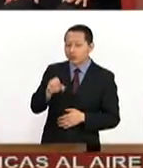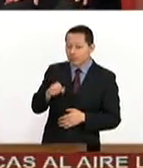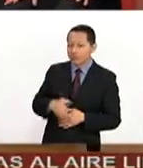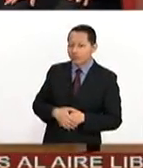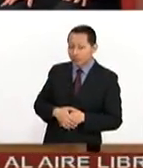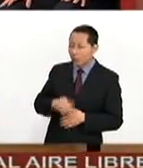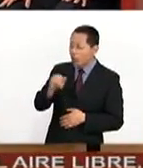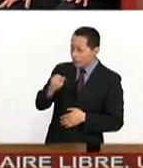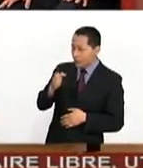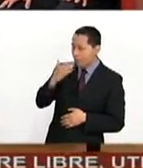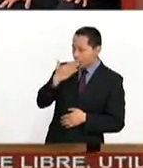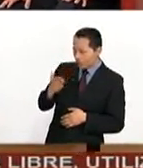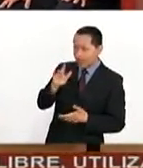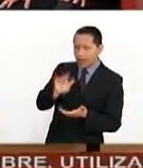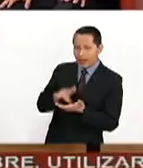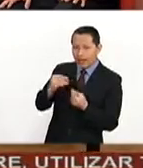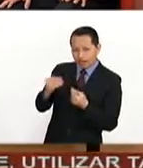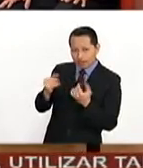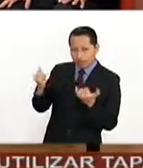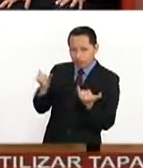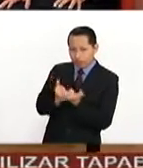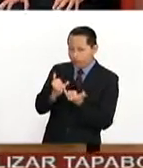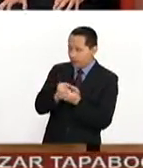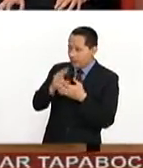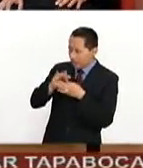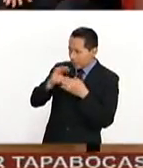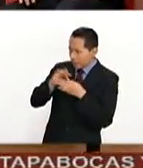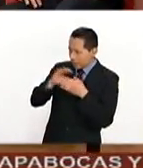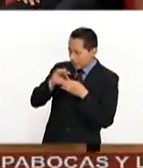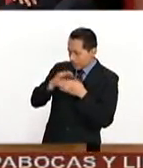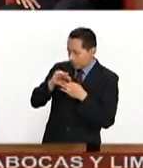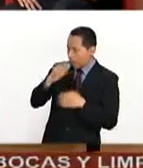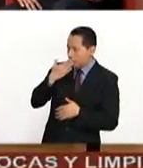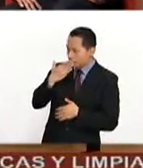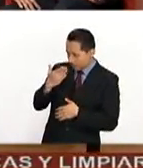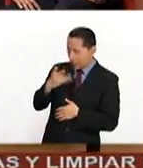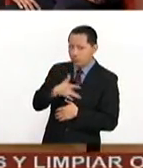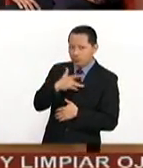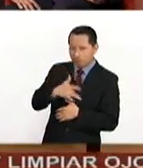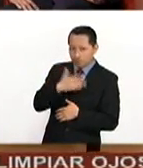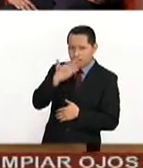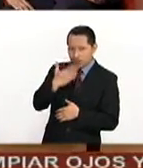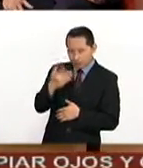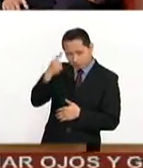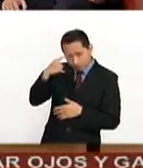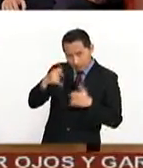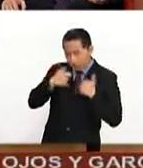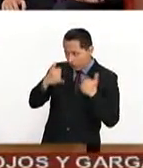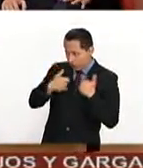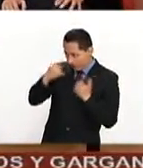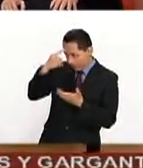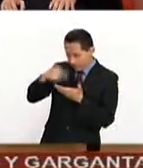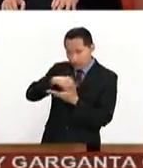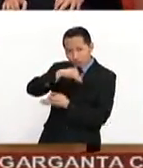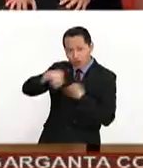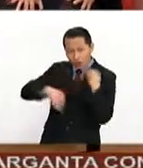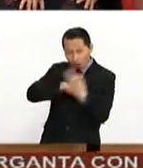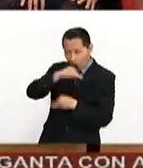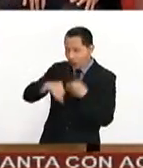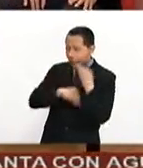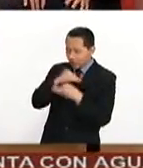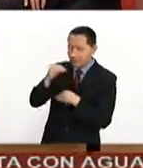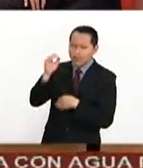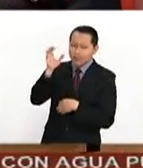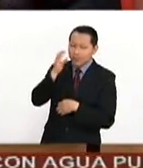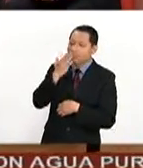José, muchísimas gracias por estar aquí y por darnos este mensaje de verdad inspirador, no solamente para los jóvenes, para todos los que te estamos